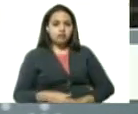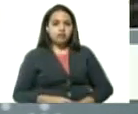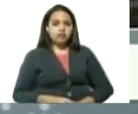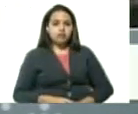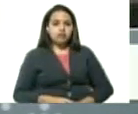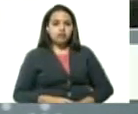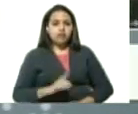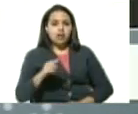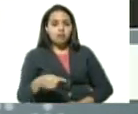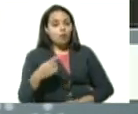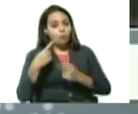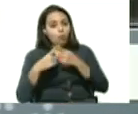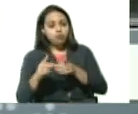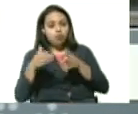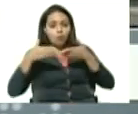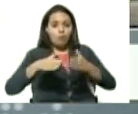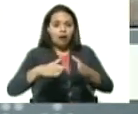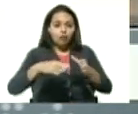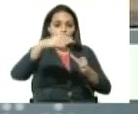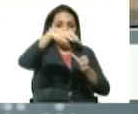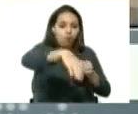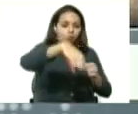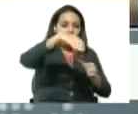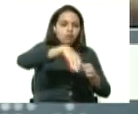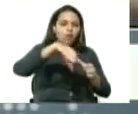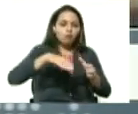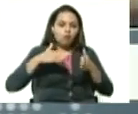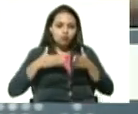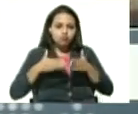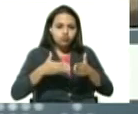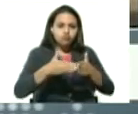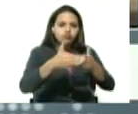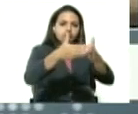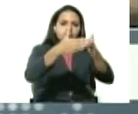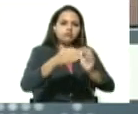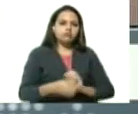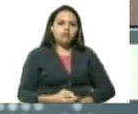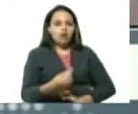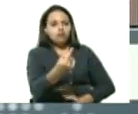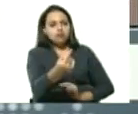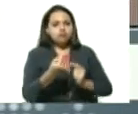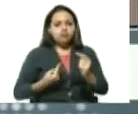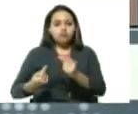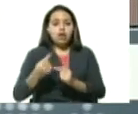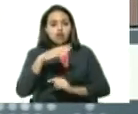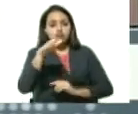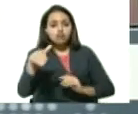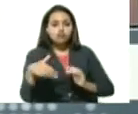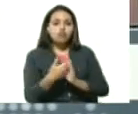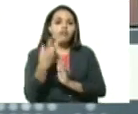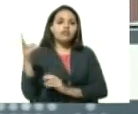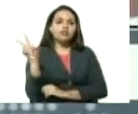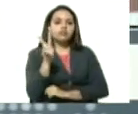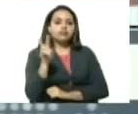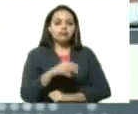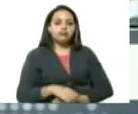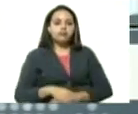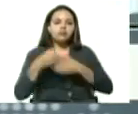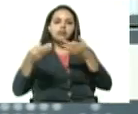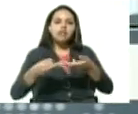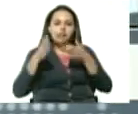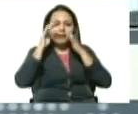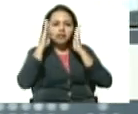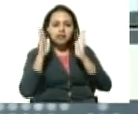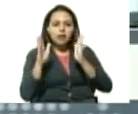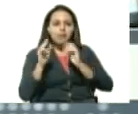transporte de carga entre oriente occidente entre todo el país siempre pendiente